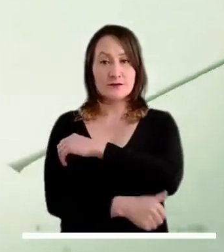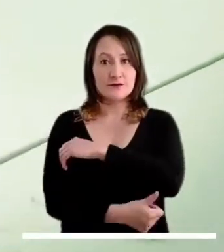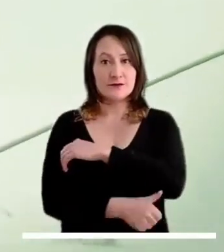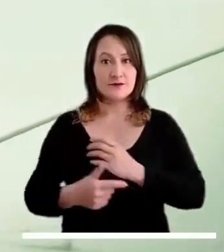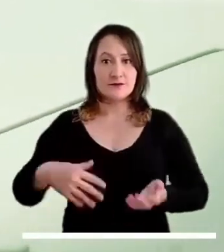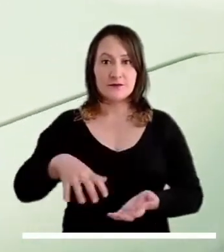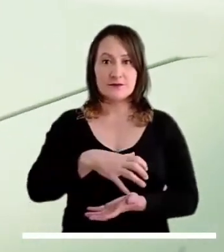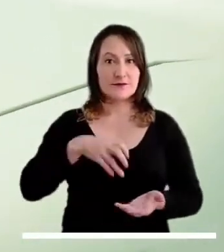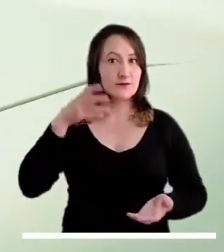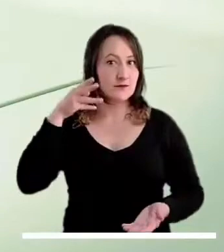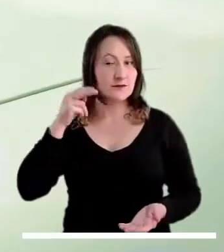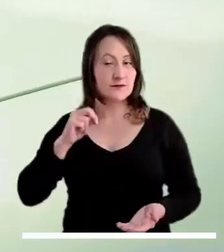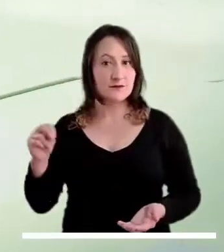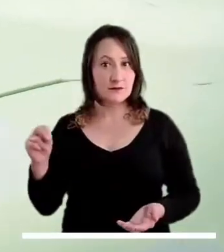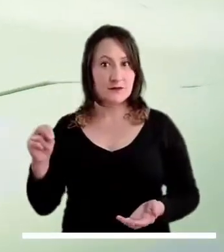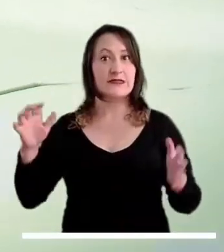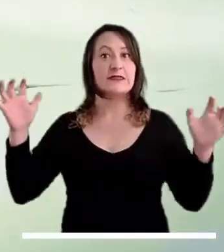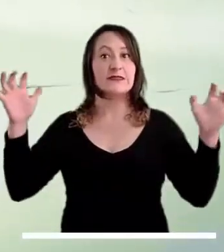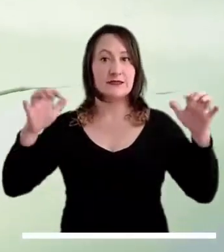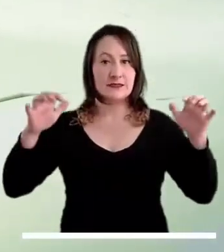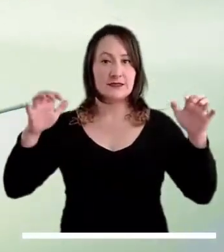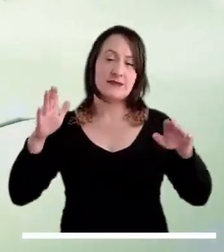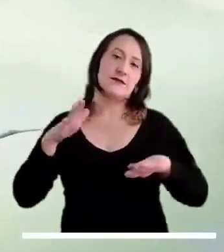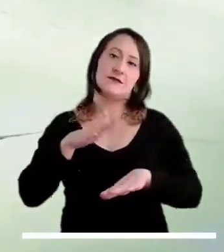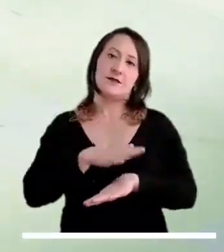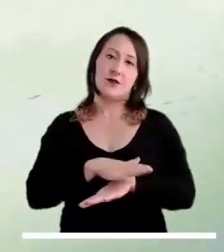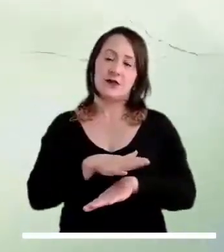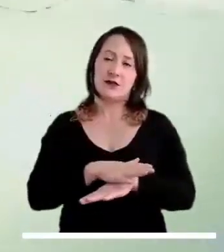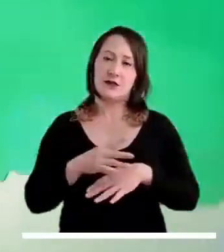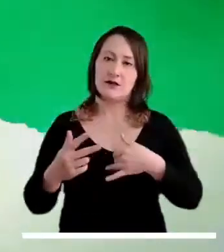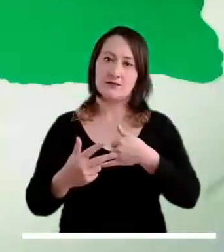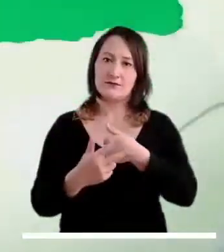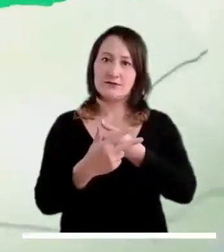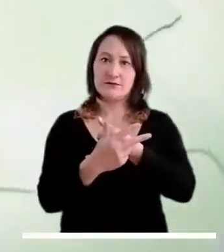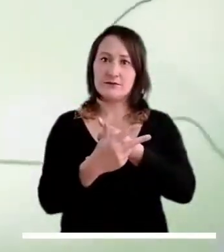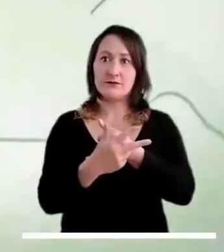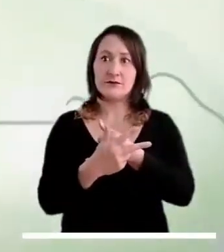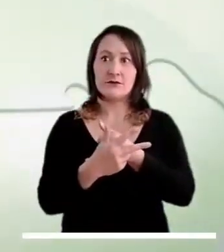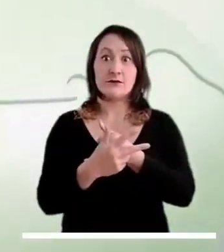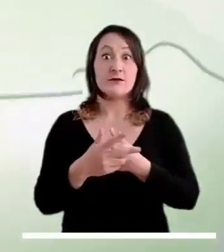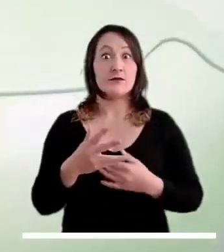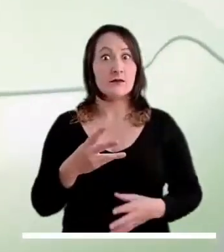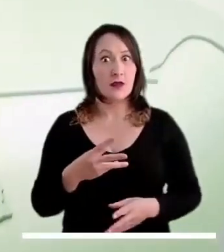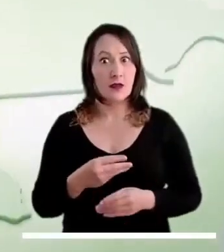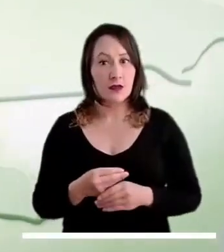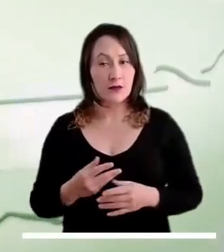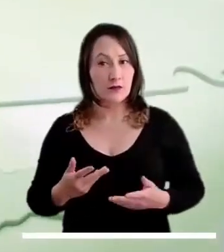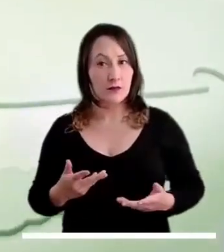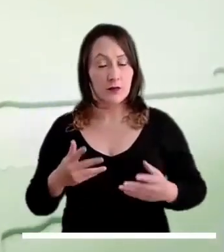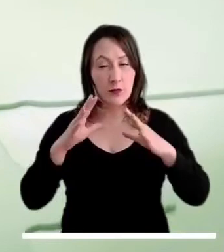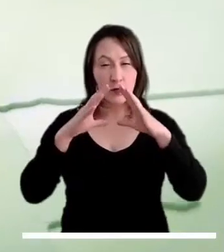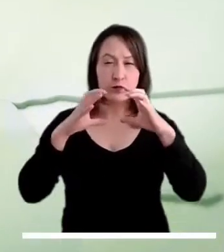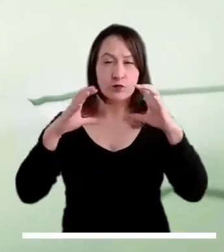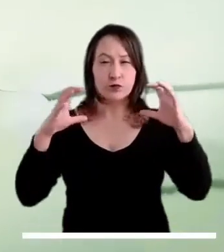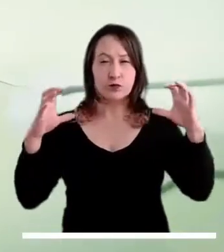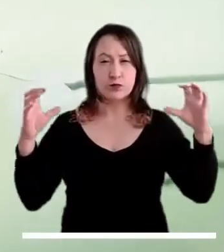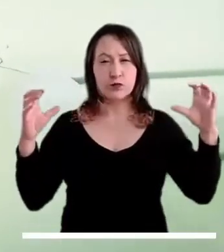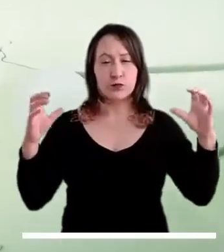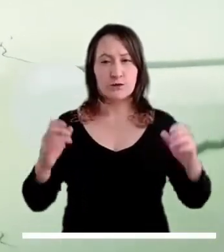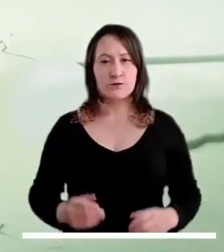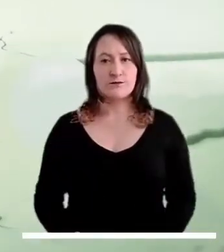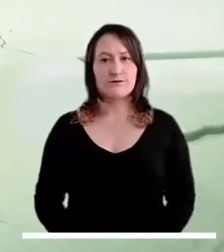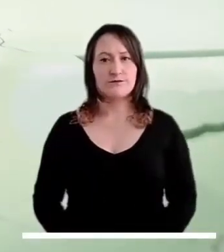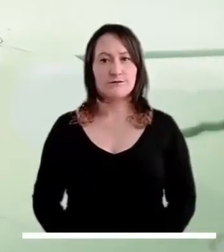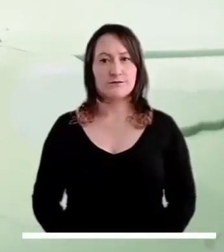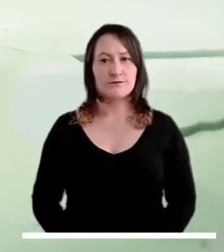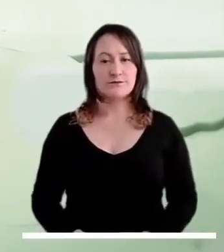tarde en la región andina, donde además predominará el cielo seminublado. La orinoquía mantiene la alta nubosidad durante